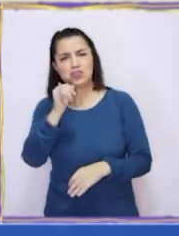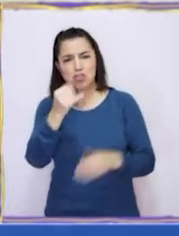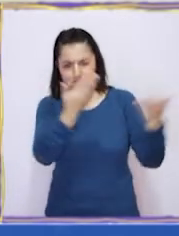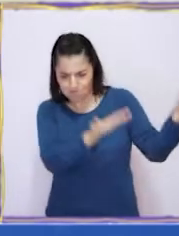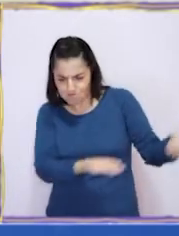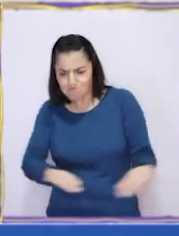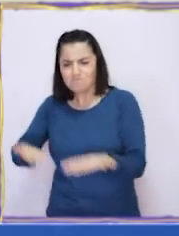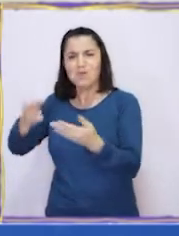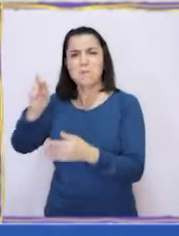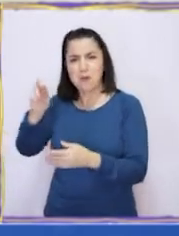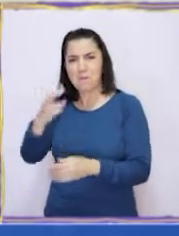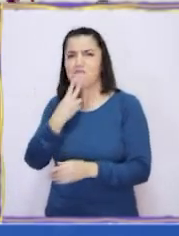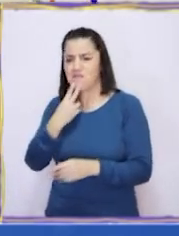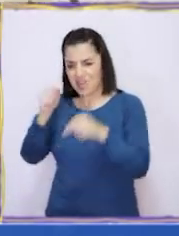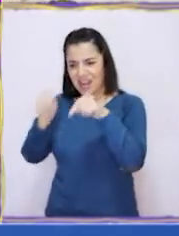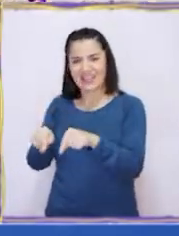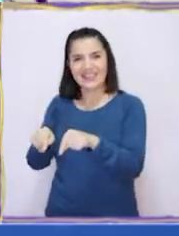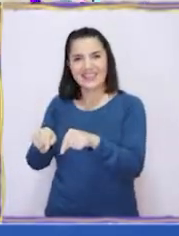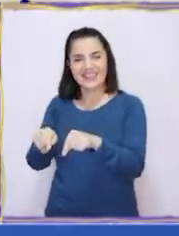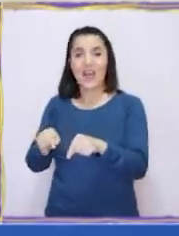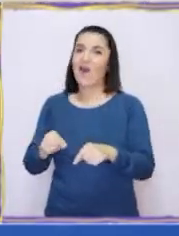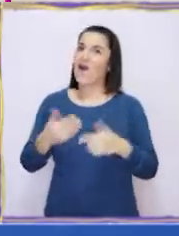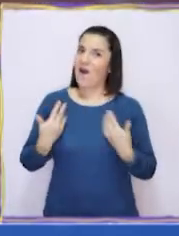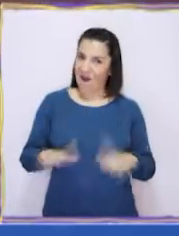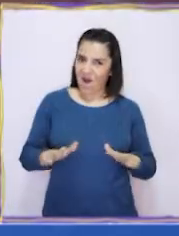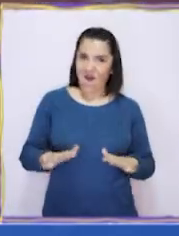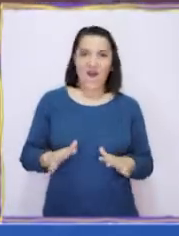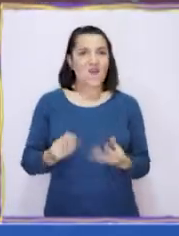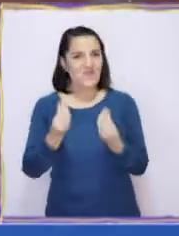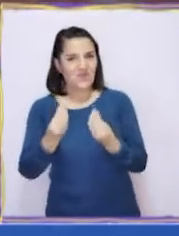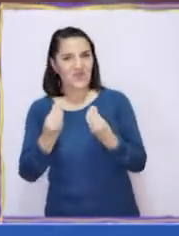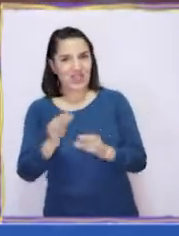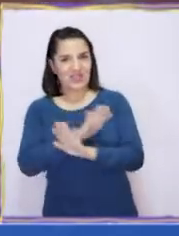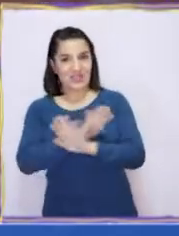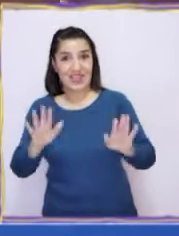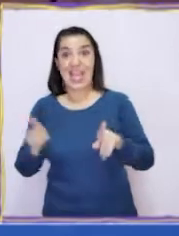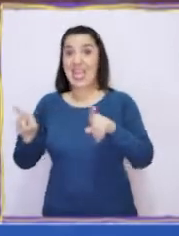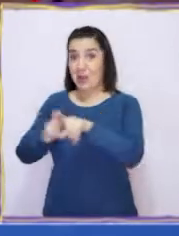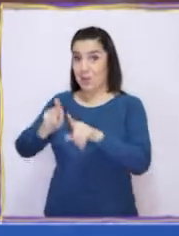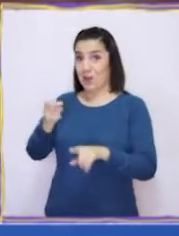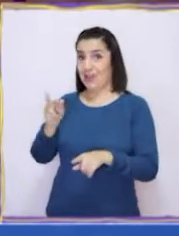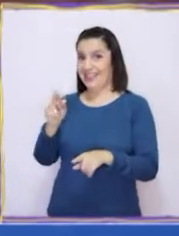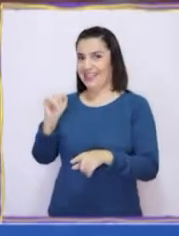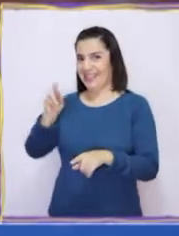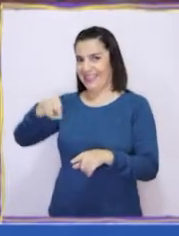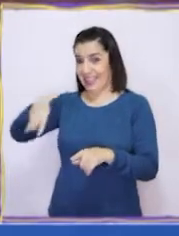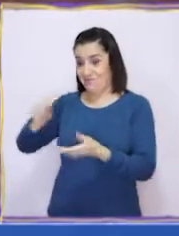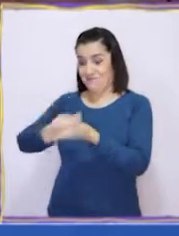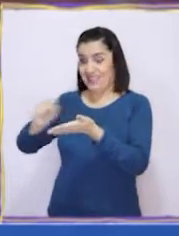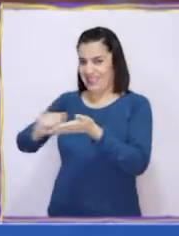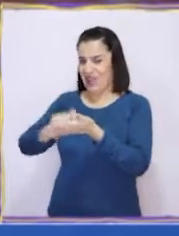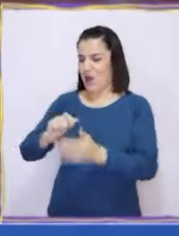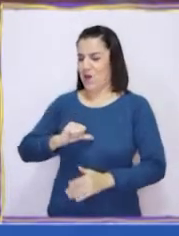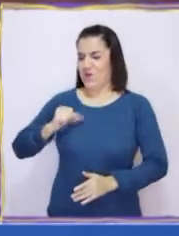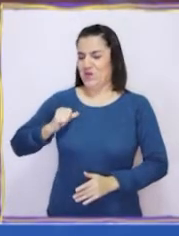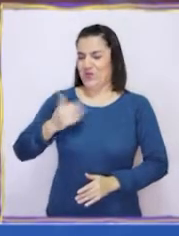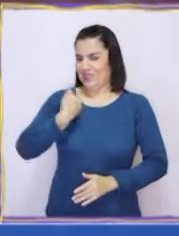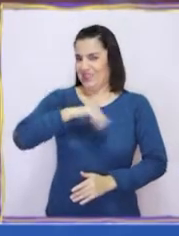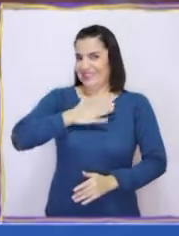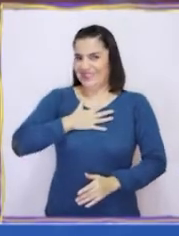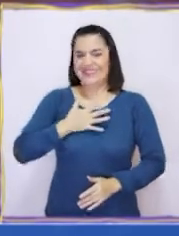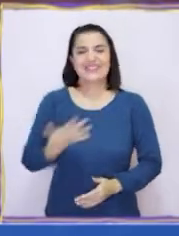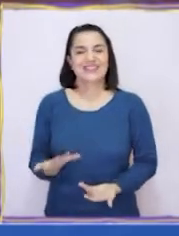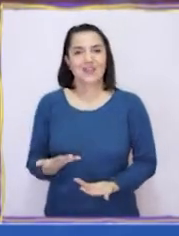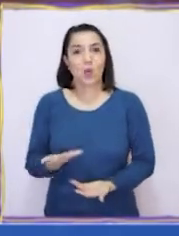vivir con ellos también. ¡Qué buen final! Los hermanos Grimm seguramente estarán muy orgullosos de